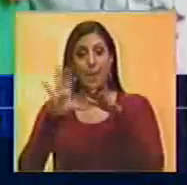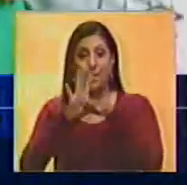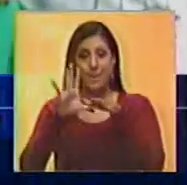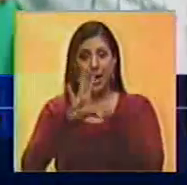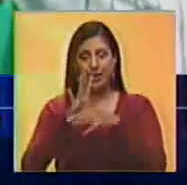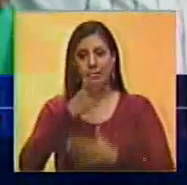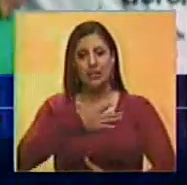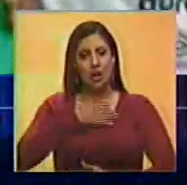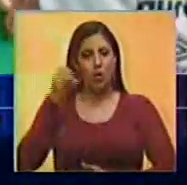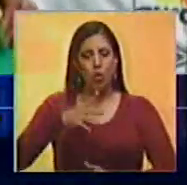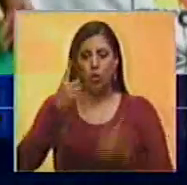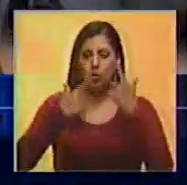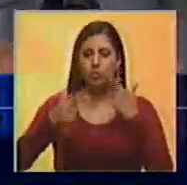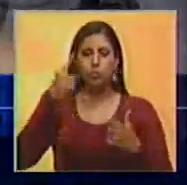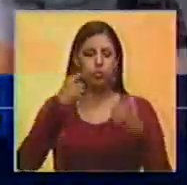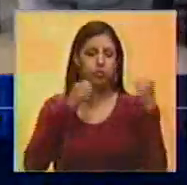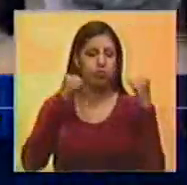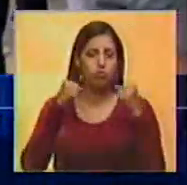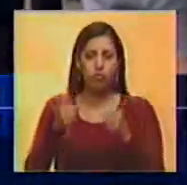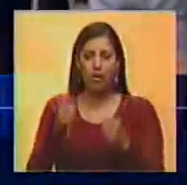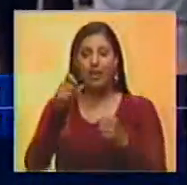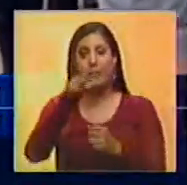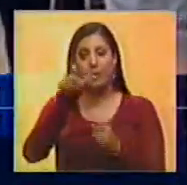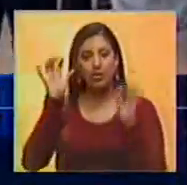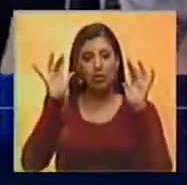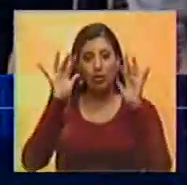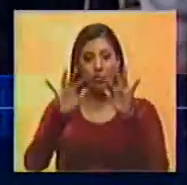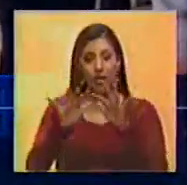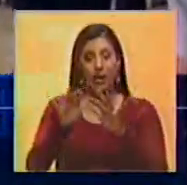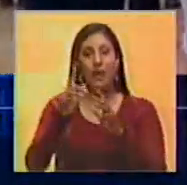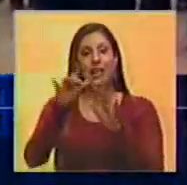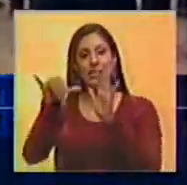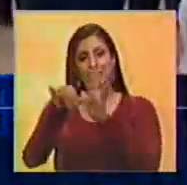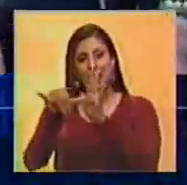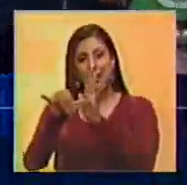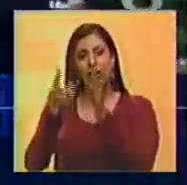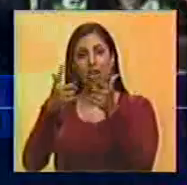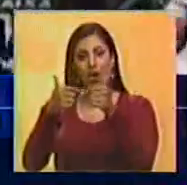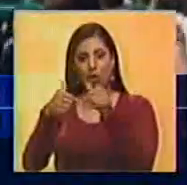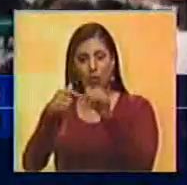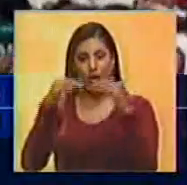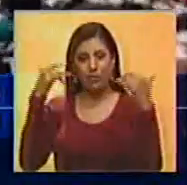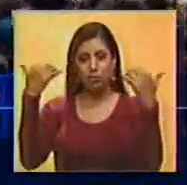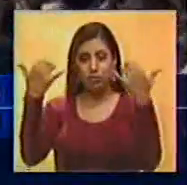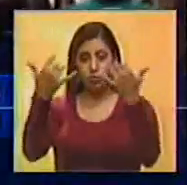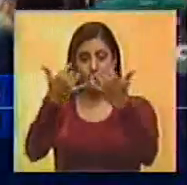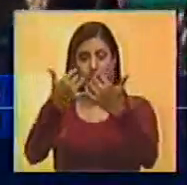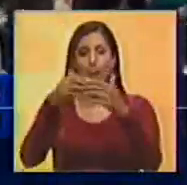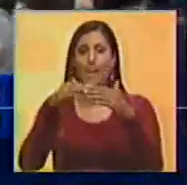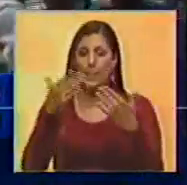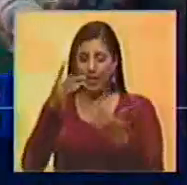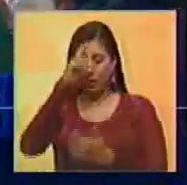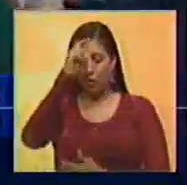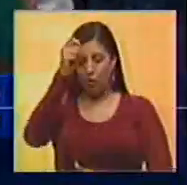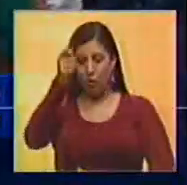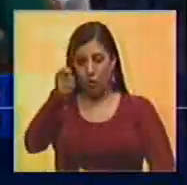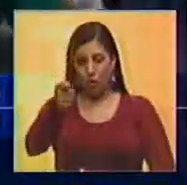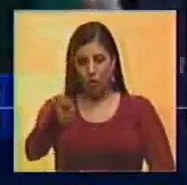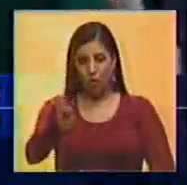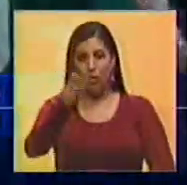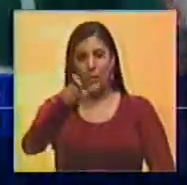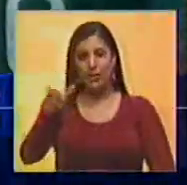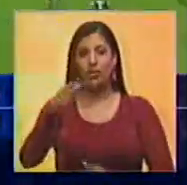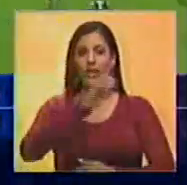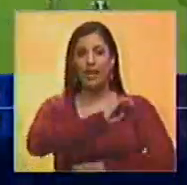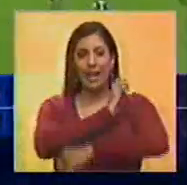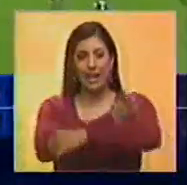desconsolados. Al igual que los aficionados que se reunieron en los alrededores de la arena de Chapecó para rendir homenaje a